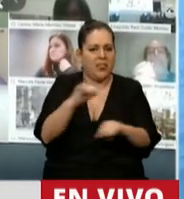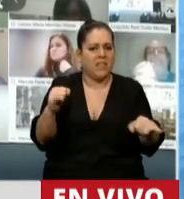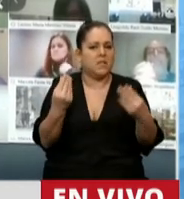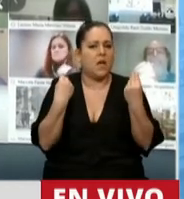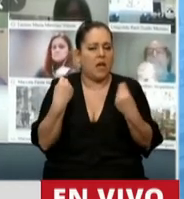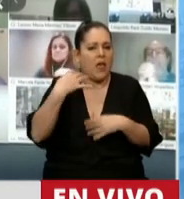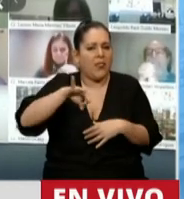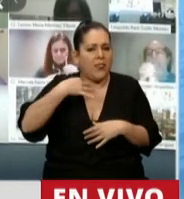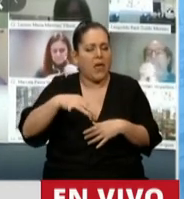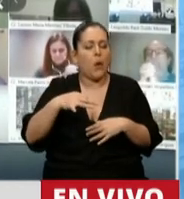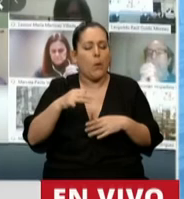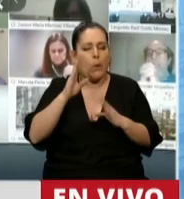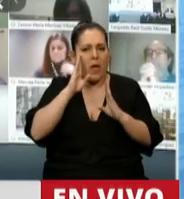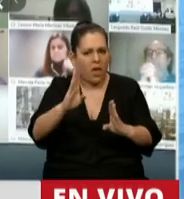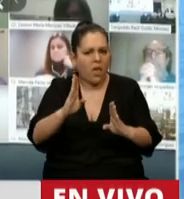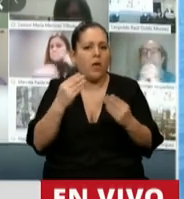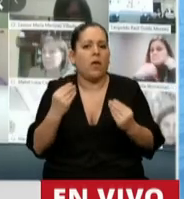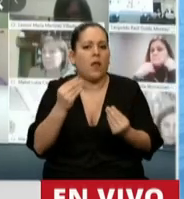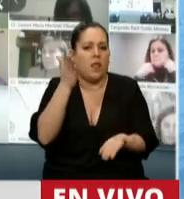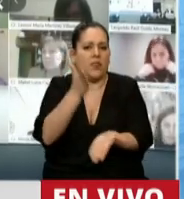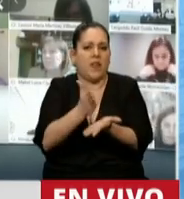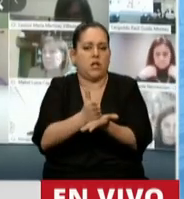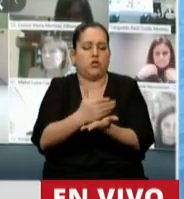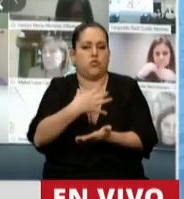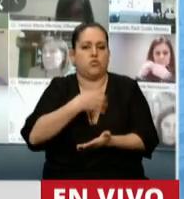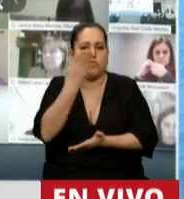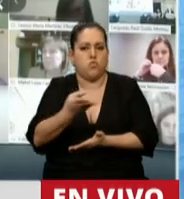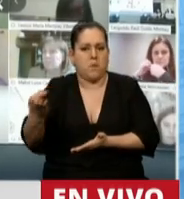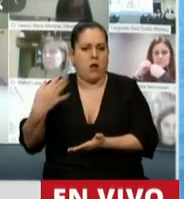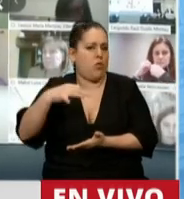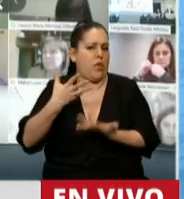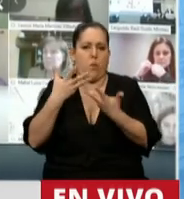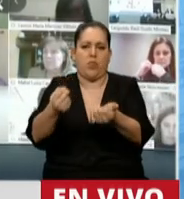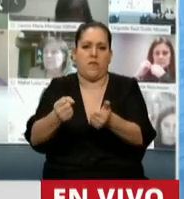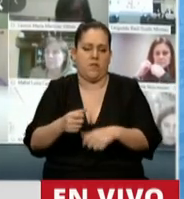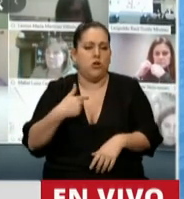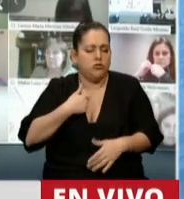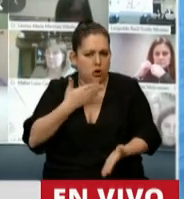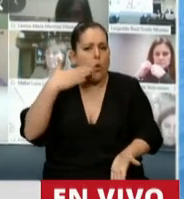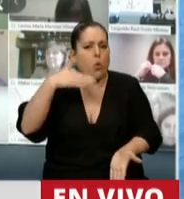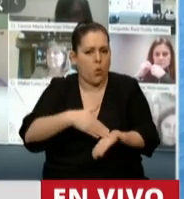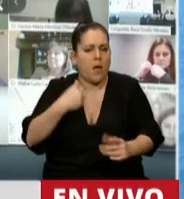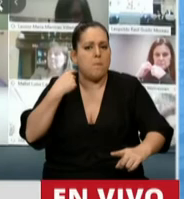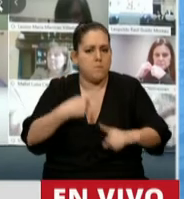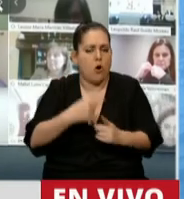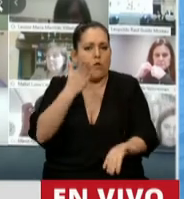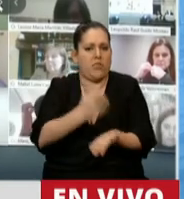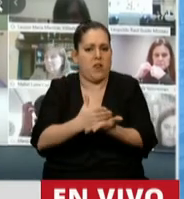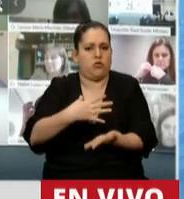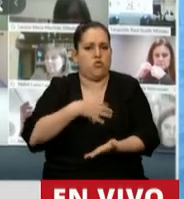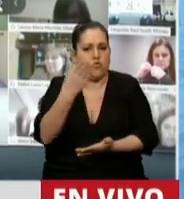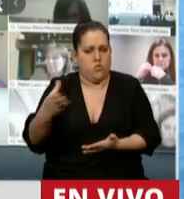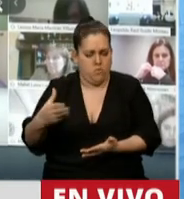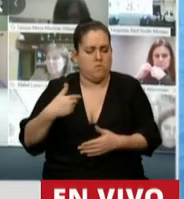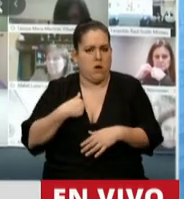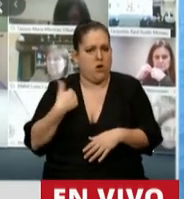orientadas a defender los derechos humanos. Yo juré por los derechos humanos en esta Cámara y voy a sostener las